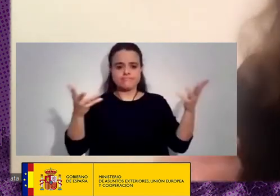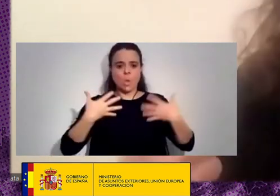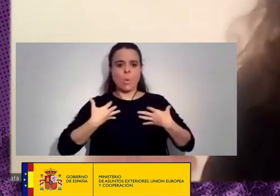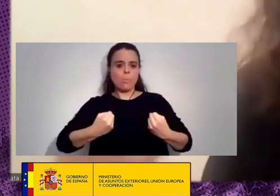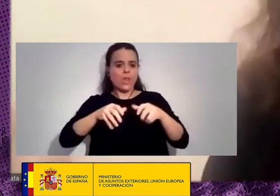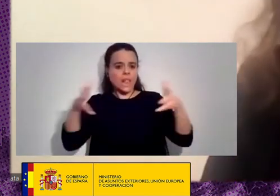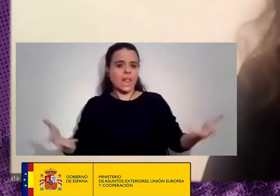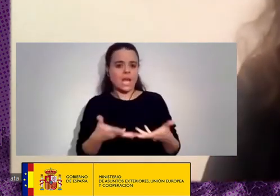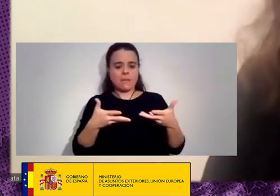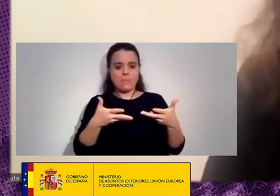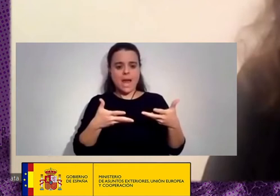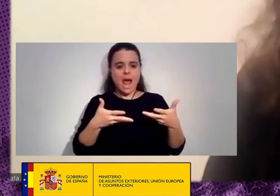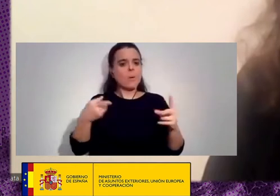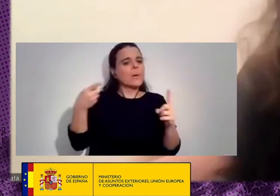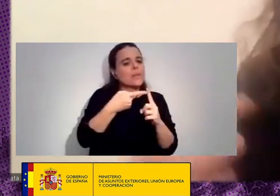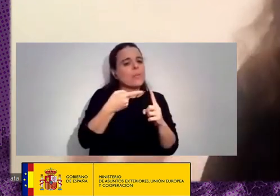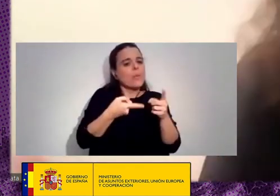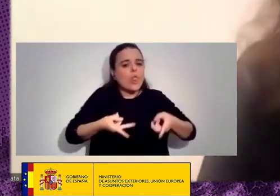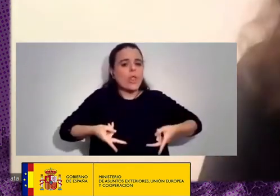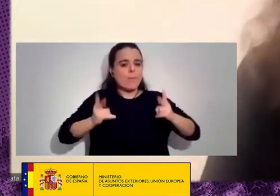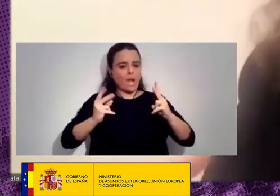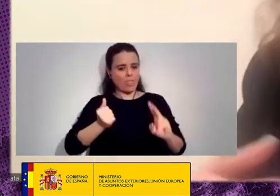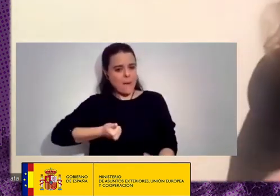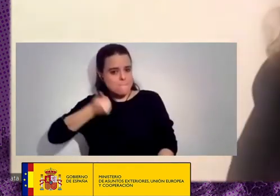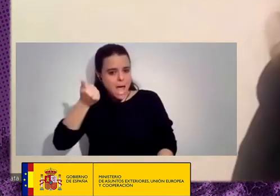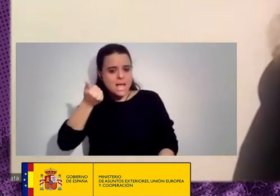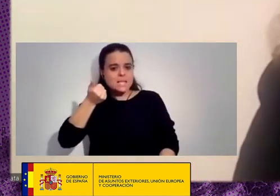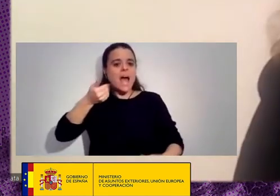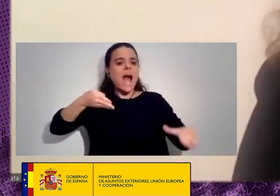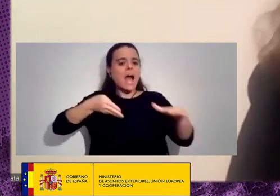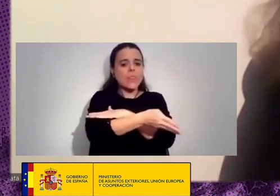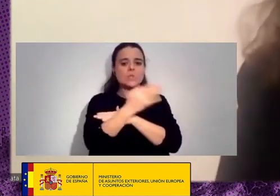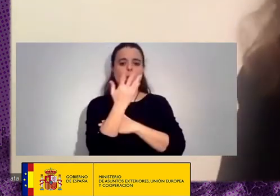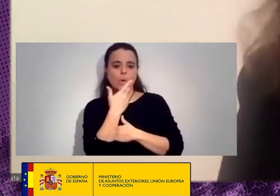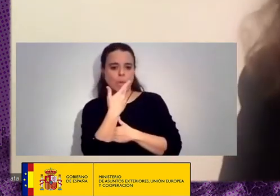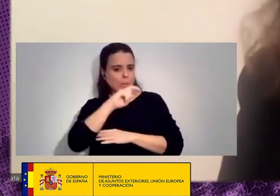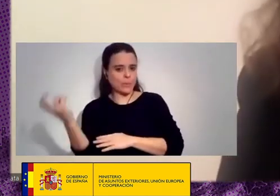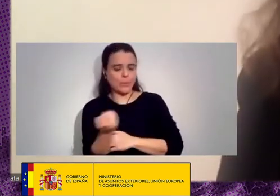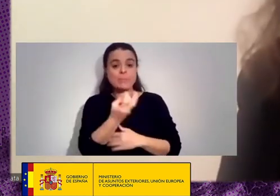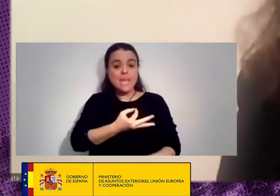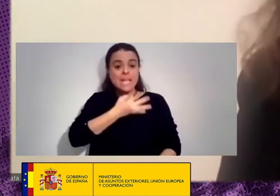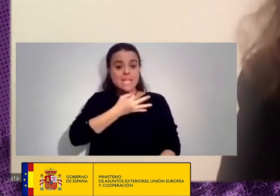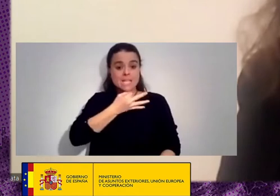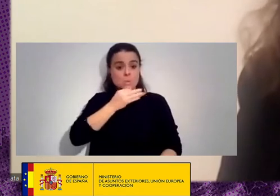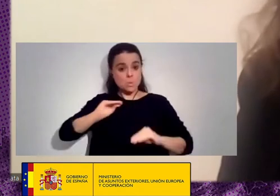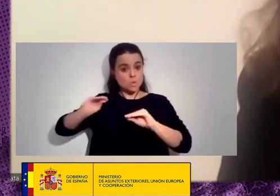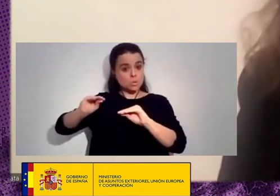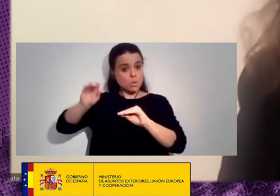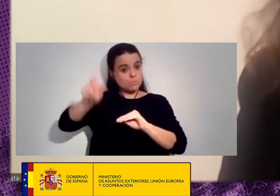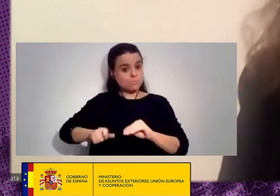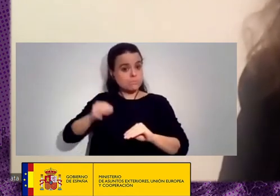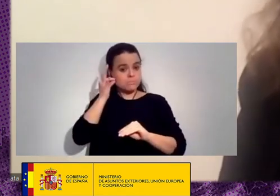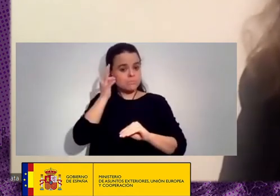Para mayor acceso al conocimiento Y demás Es un discurso precioso Que unos